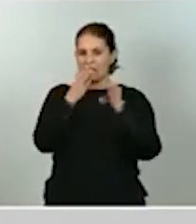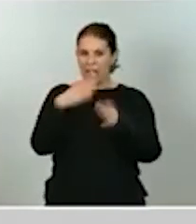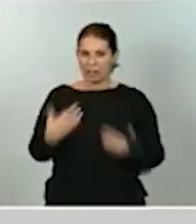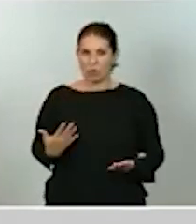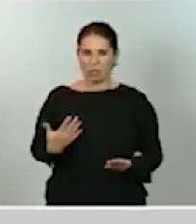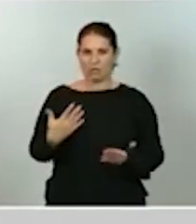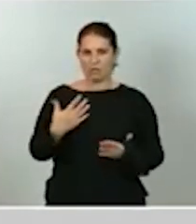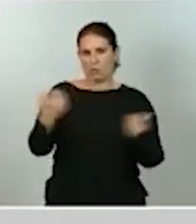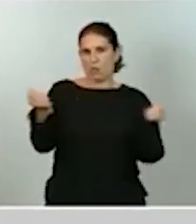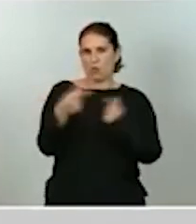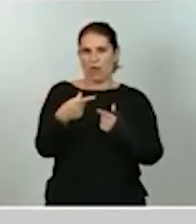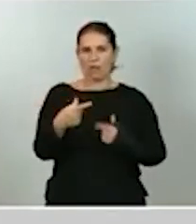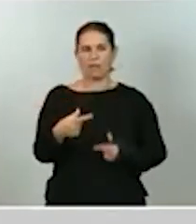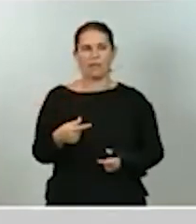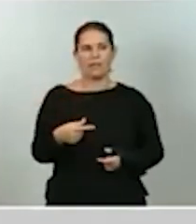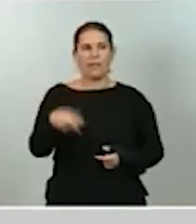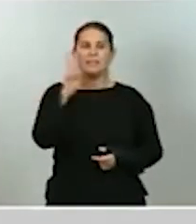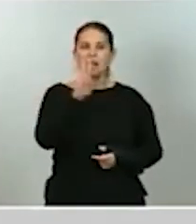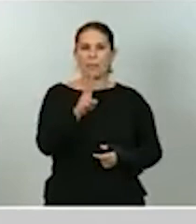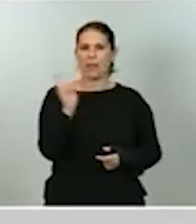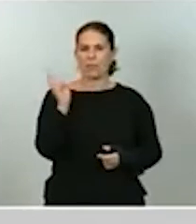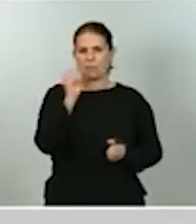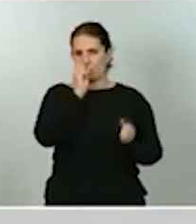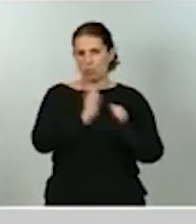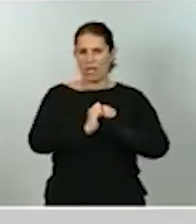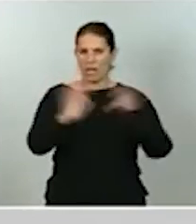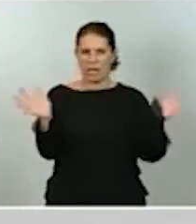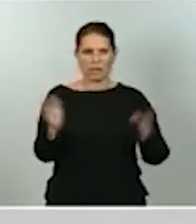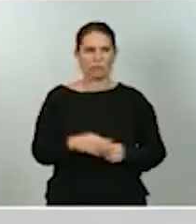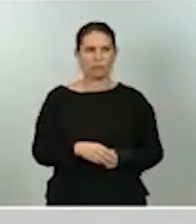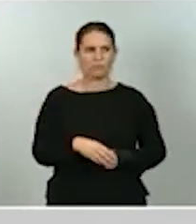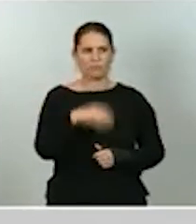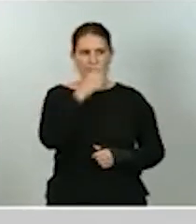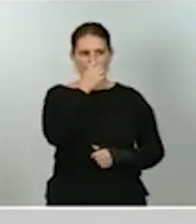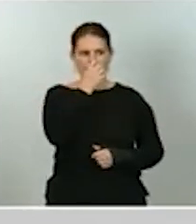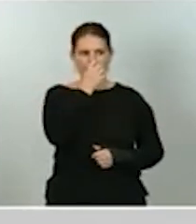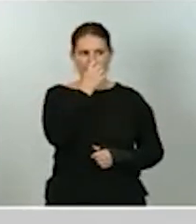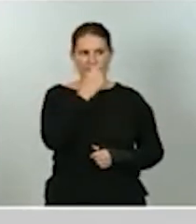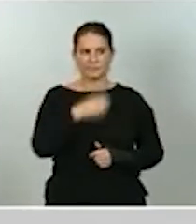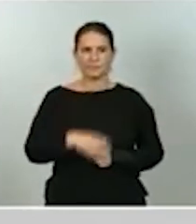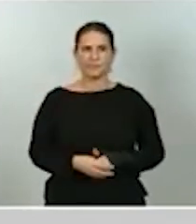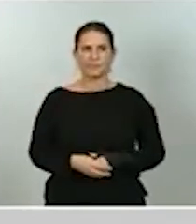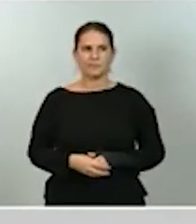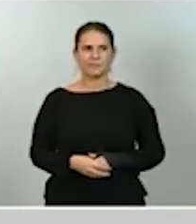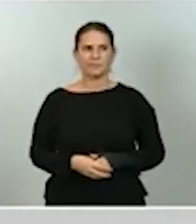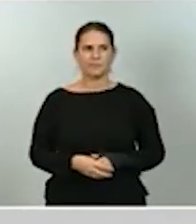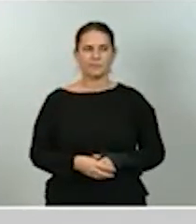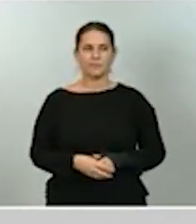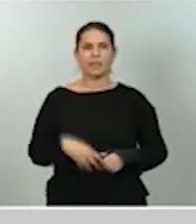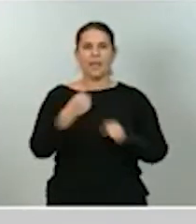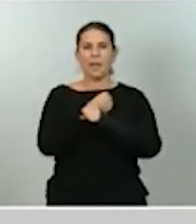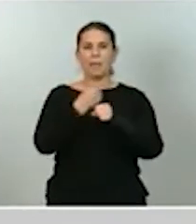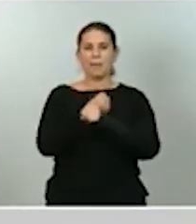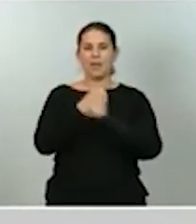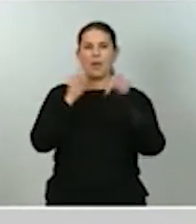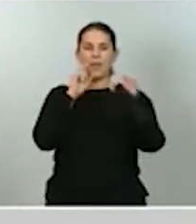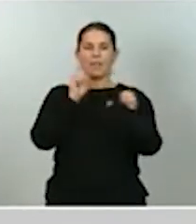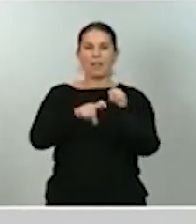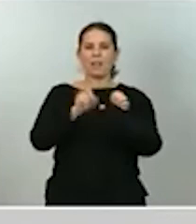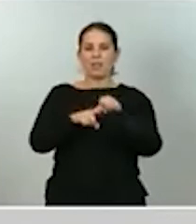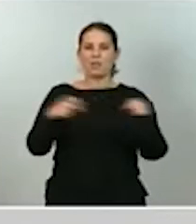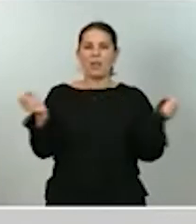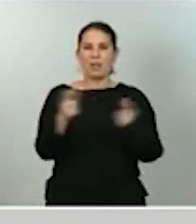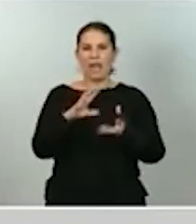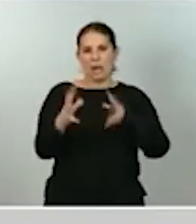gráfico se ve de manera muy clara cómo se produjo el ajuste del empleo en términos de afiliación a la seguridad social entre